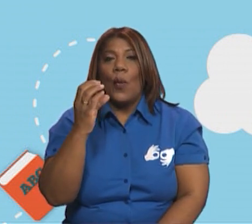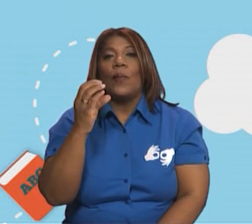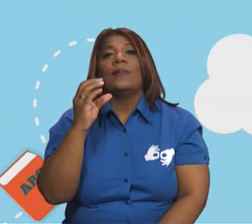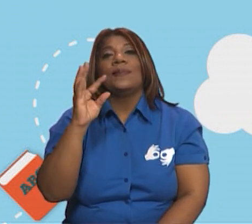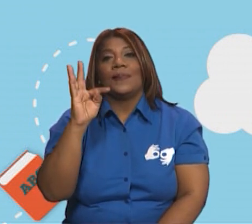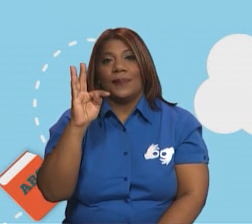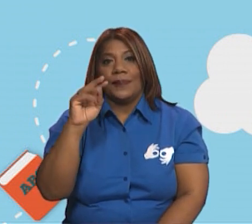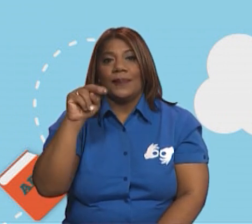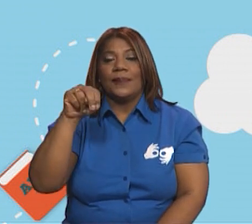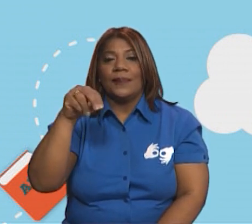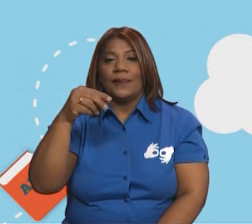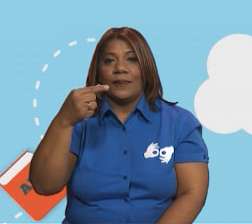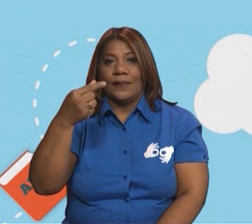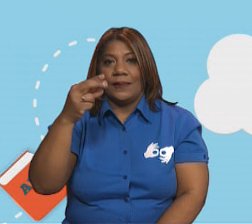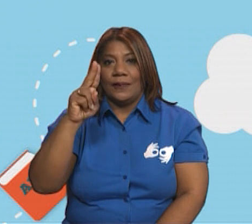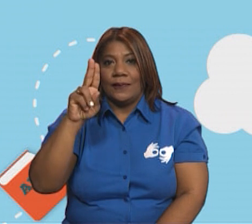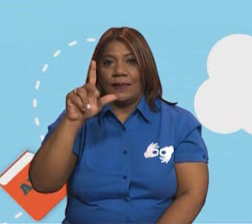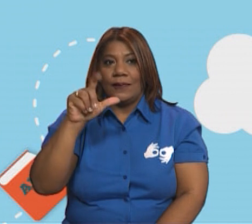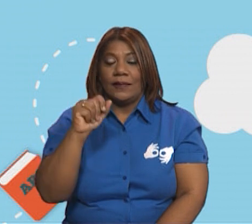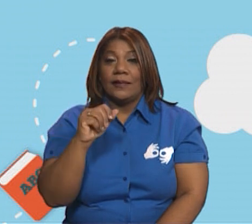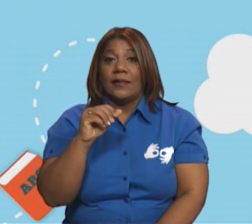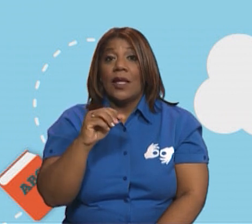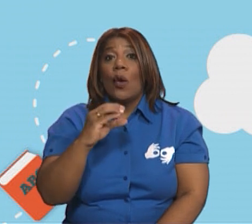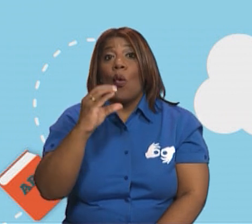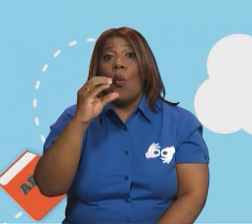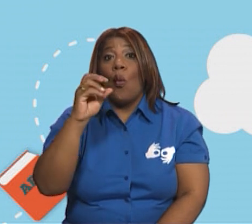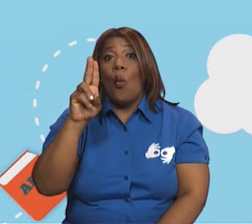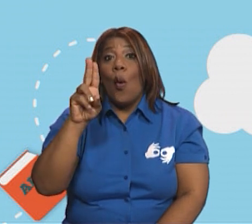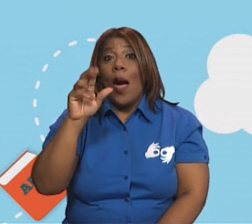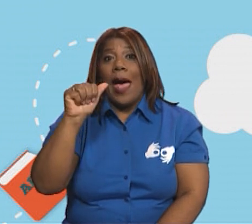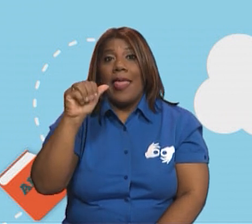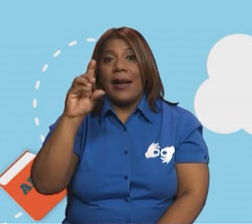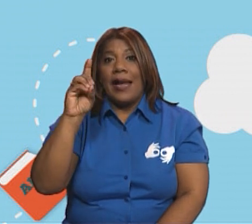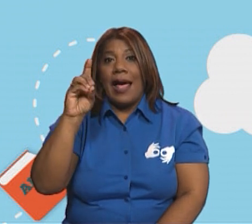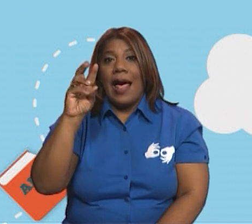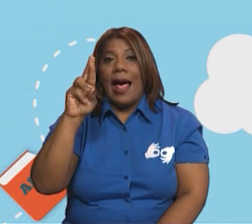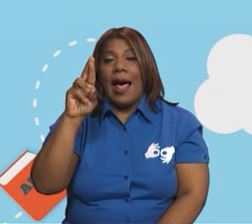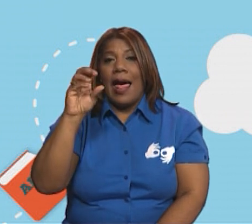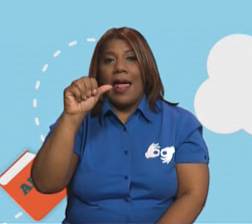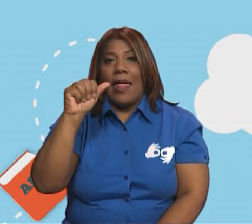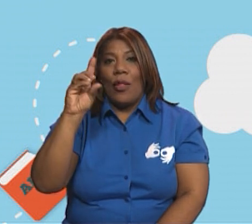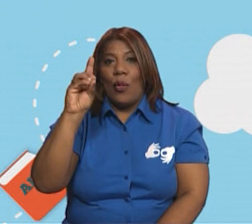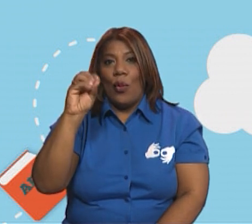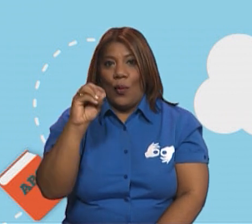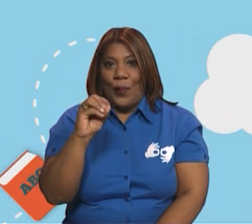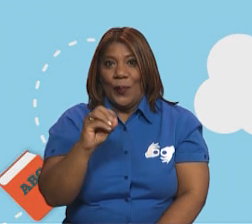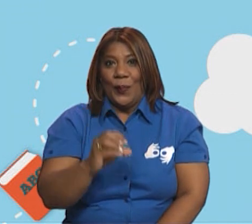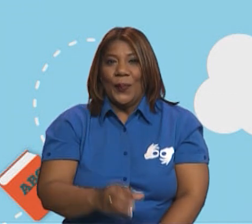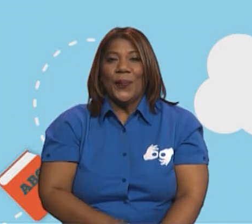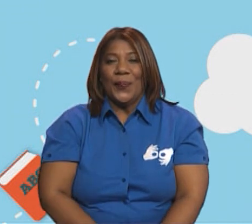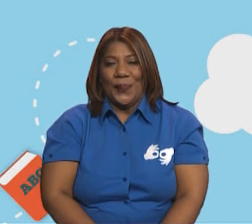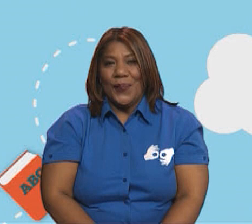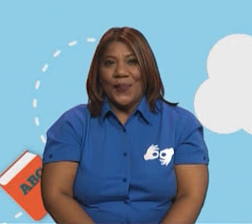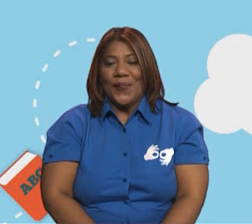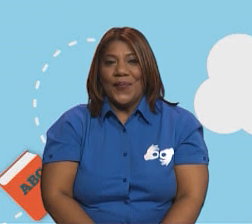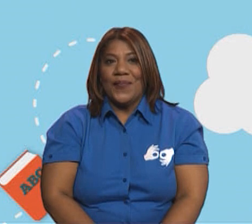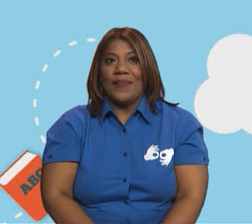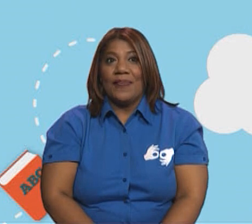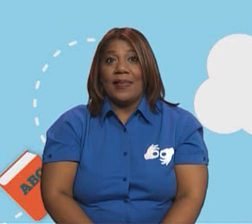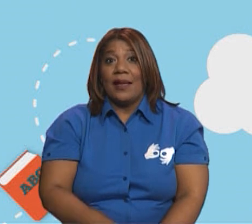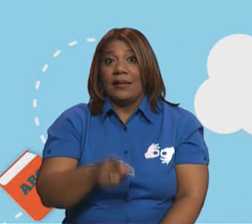Rectángulo. Excelente. Y el último en color verde, cuadrado. Muy bien, chicos.